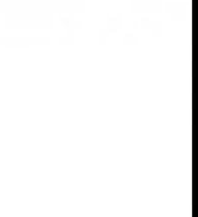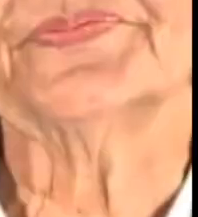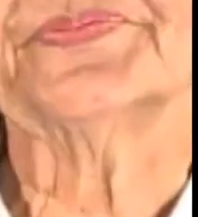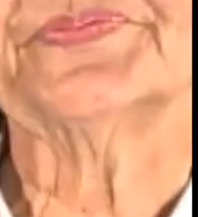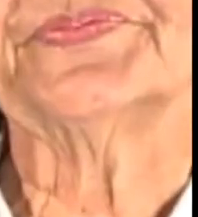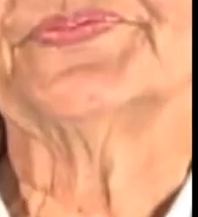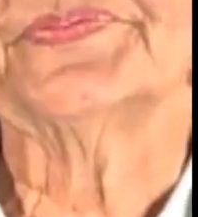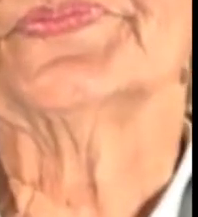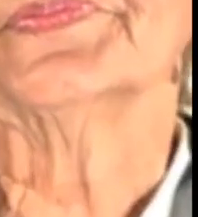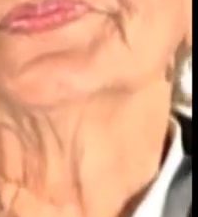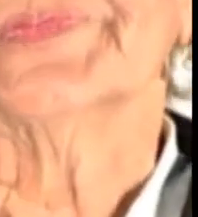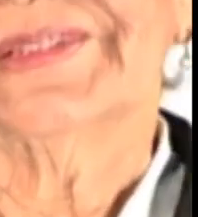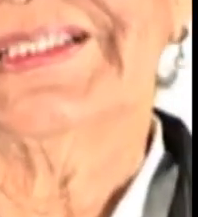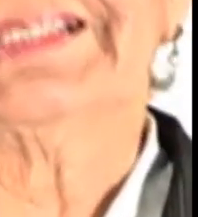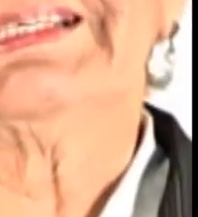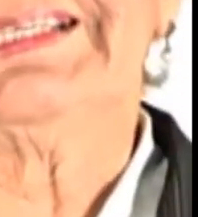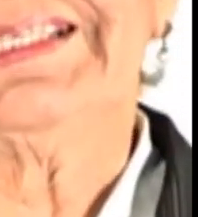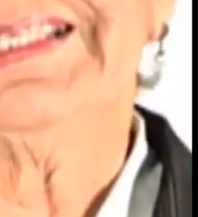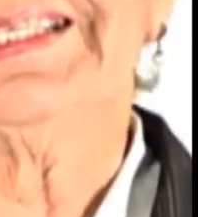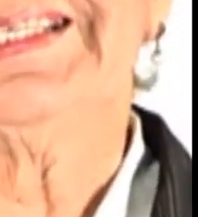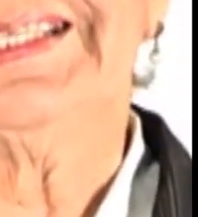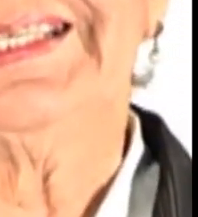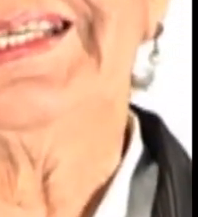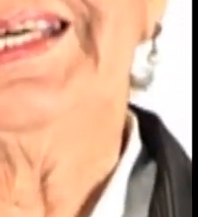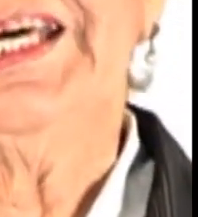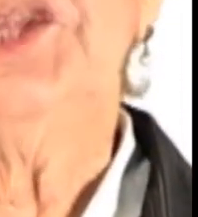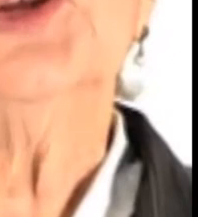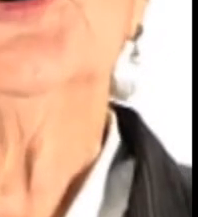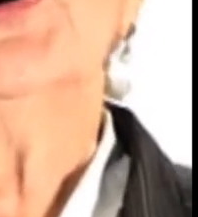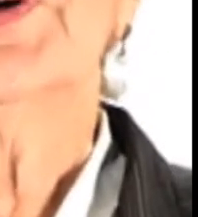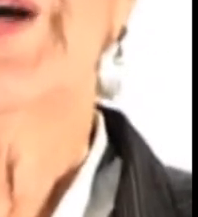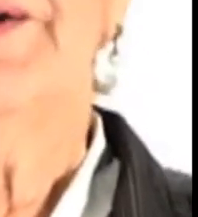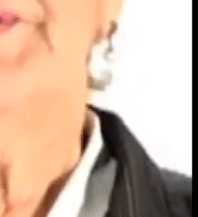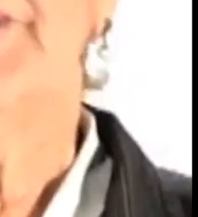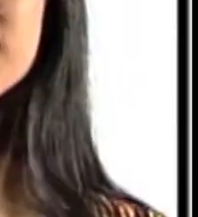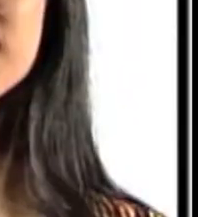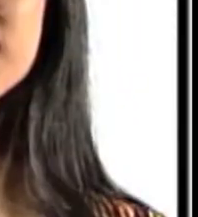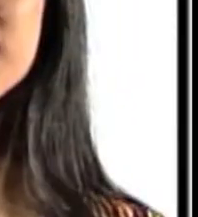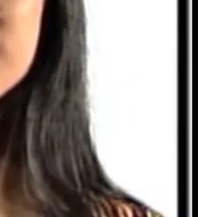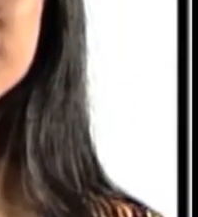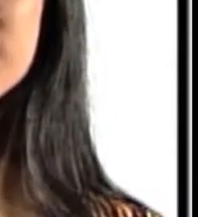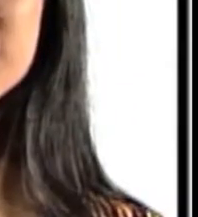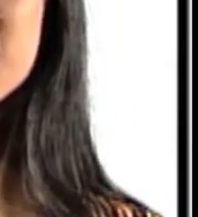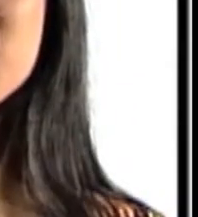Tenemos propuestas, denuncias y alternativas.